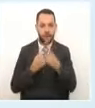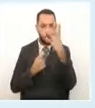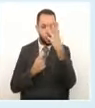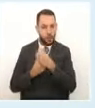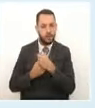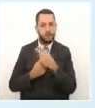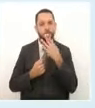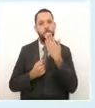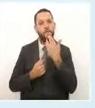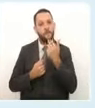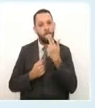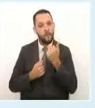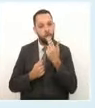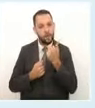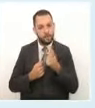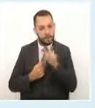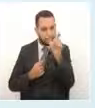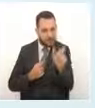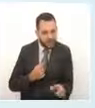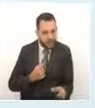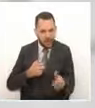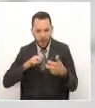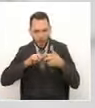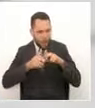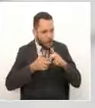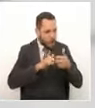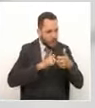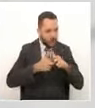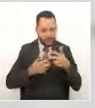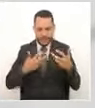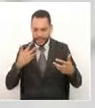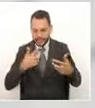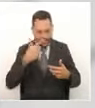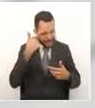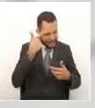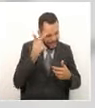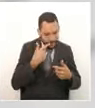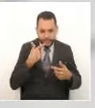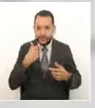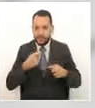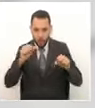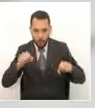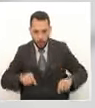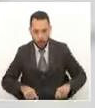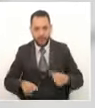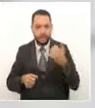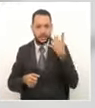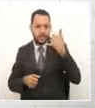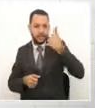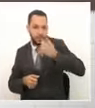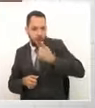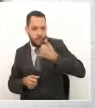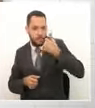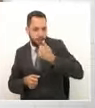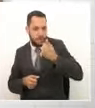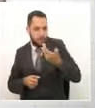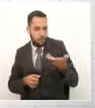Persona que esté con problemas y que no haga sino acudir a esta línea. Es lo mejor, lo mejor.